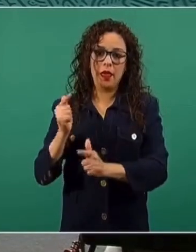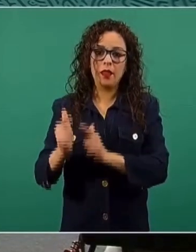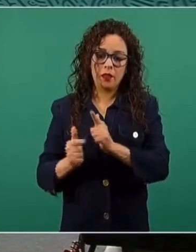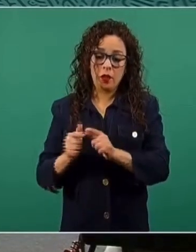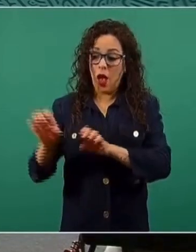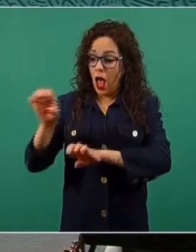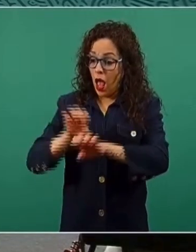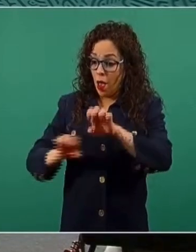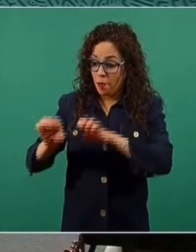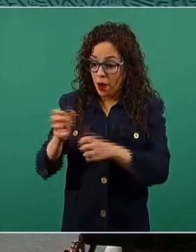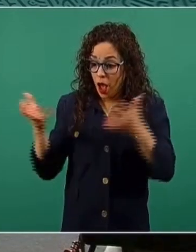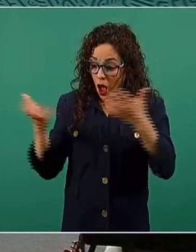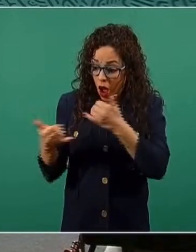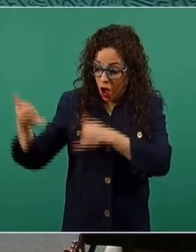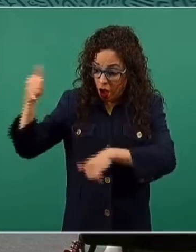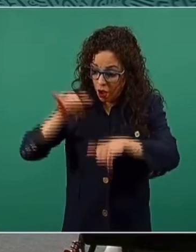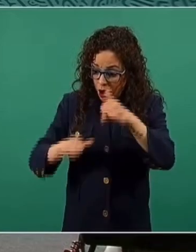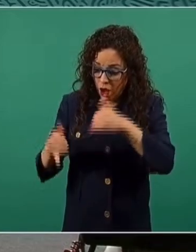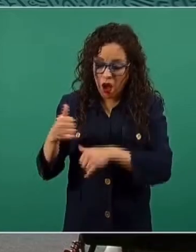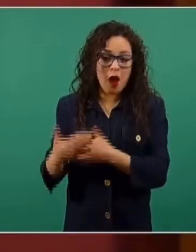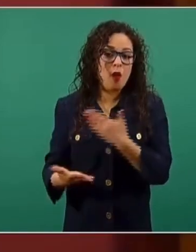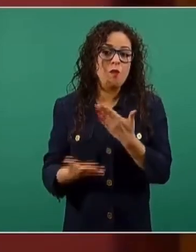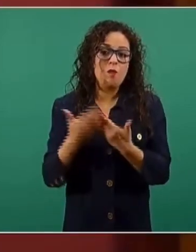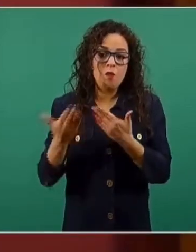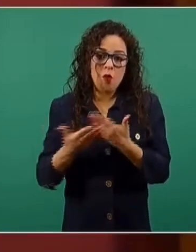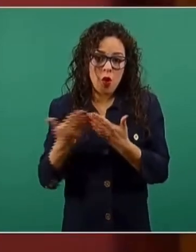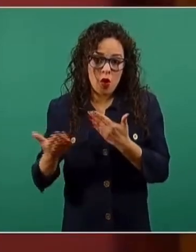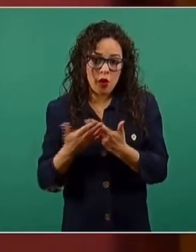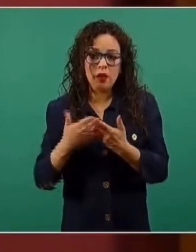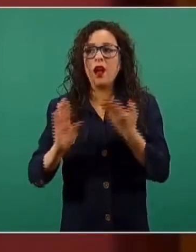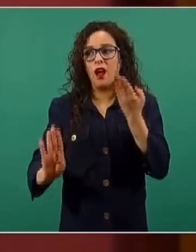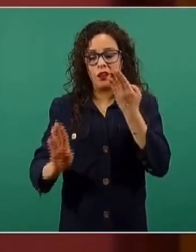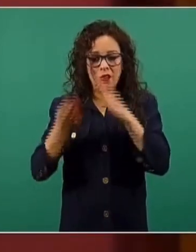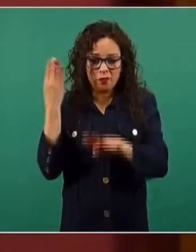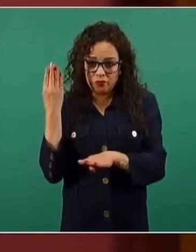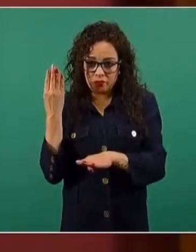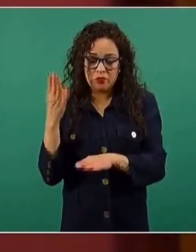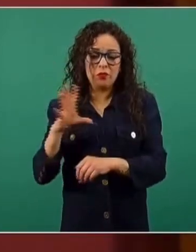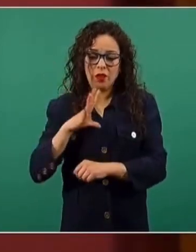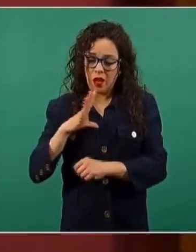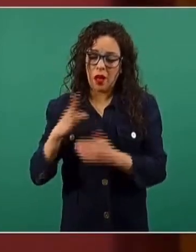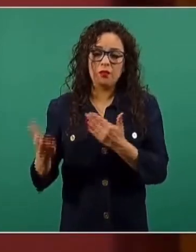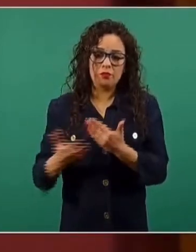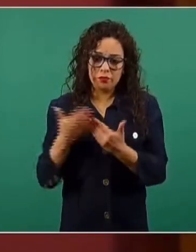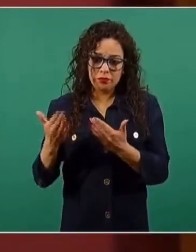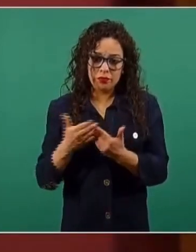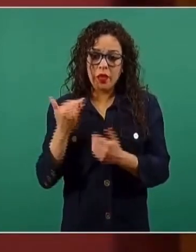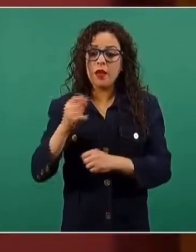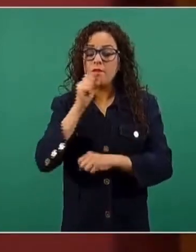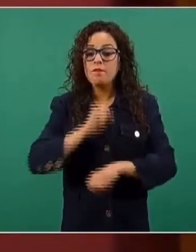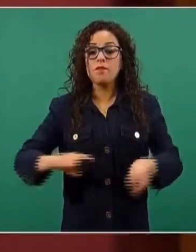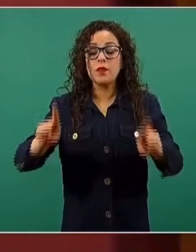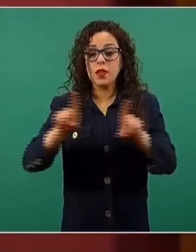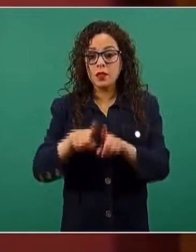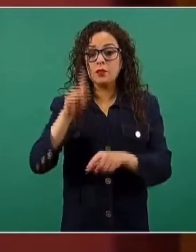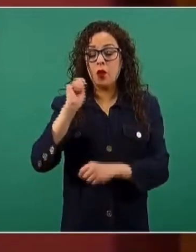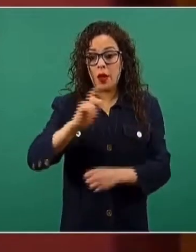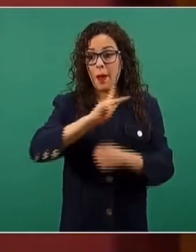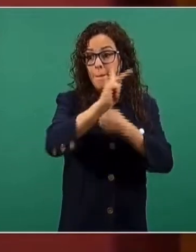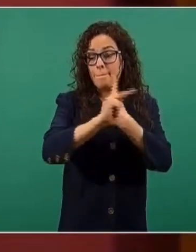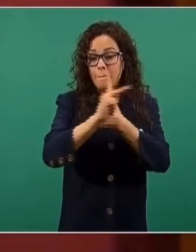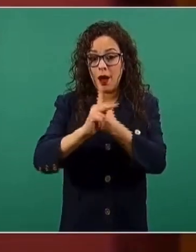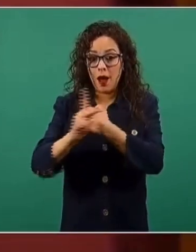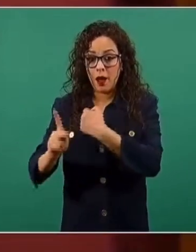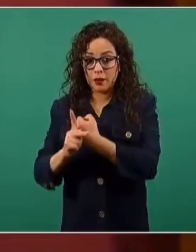que pueden fabricar estas vacunas en el mundo y hay muy pocos países que tuvimos la oportunidad y la